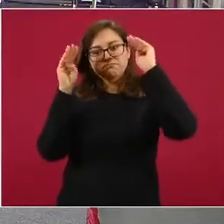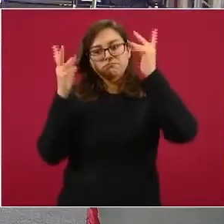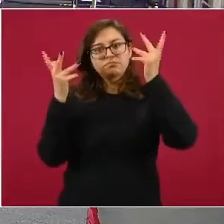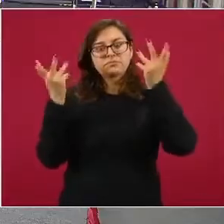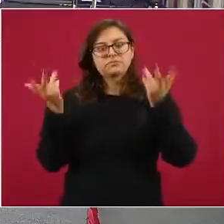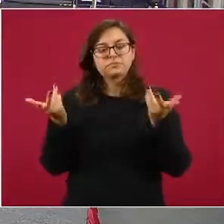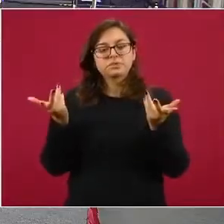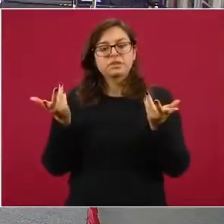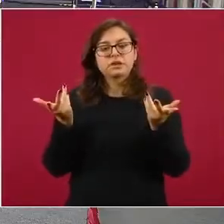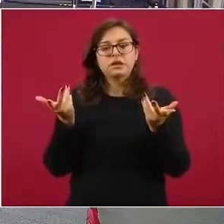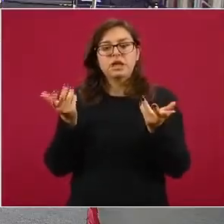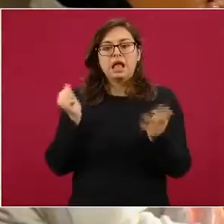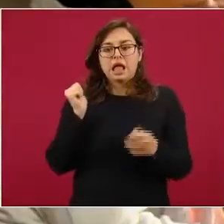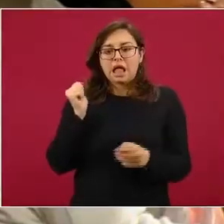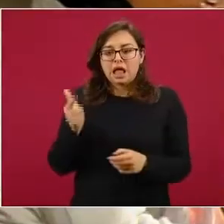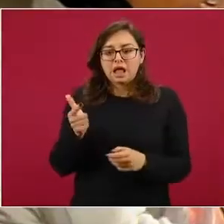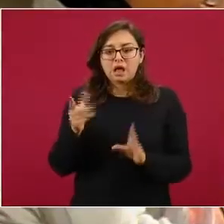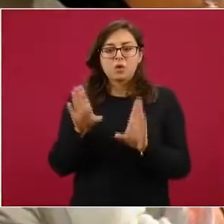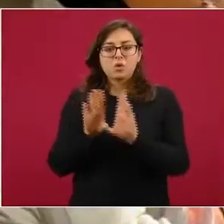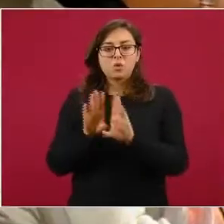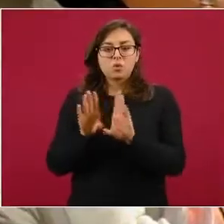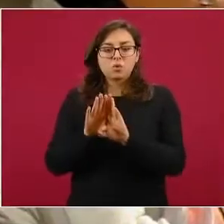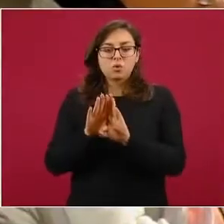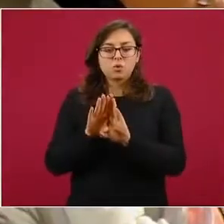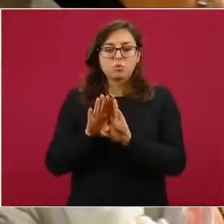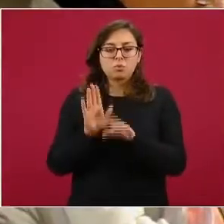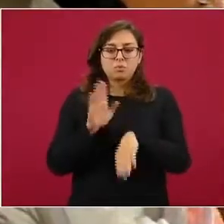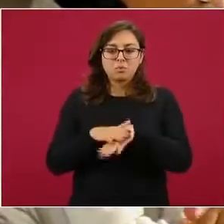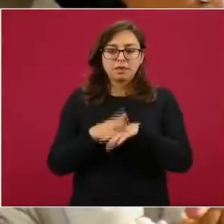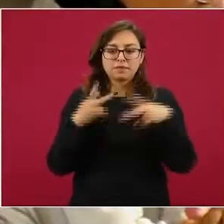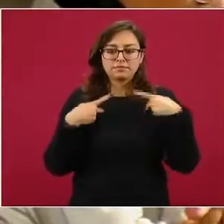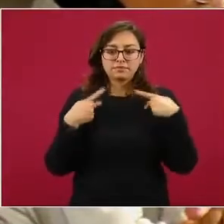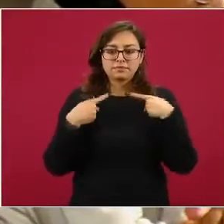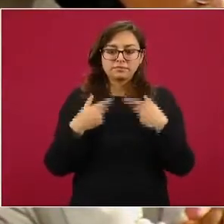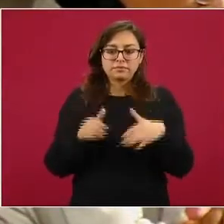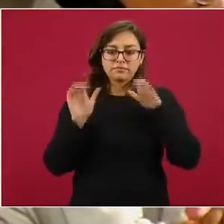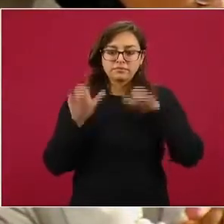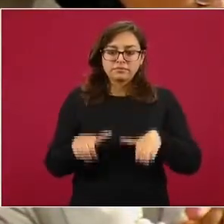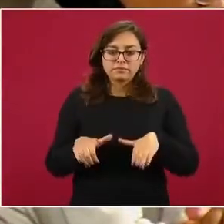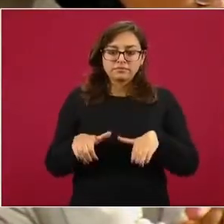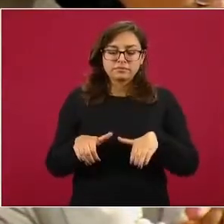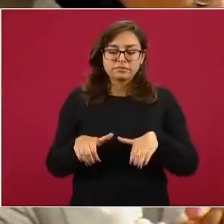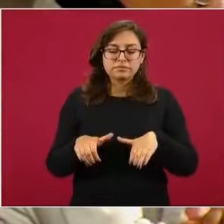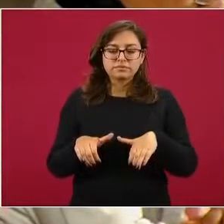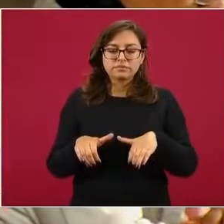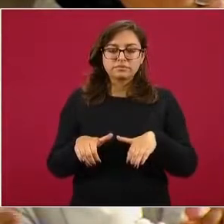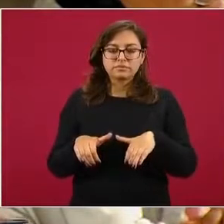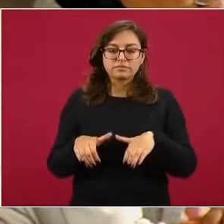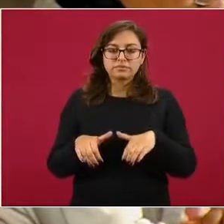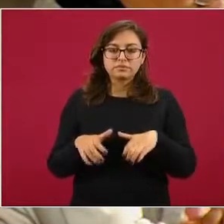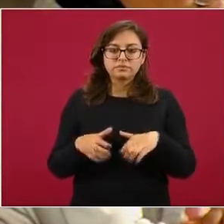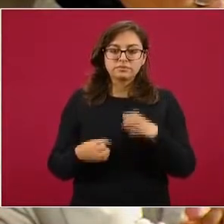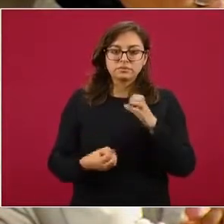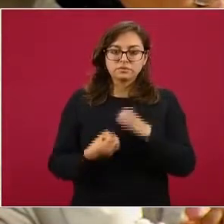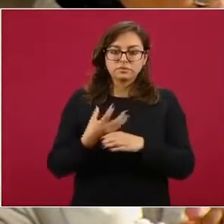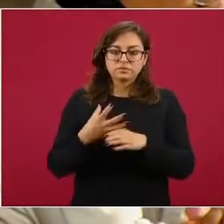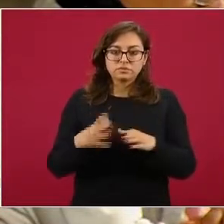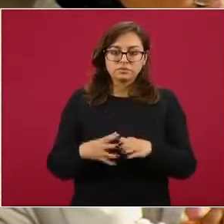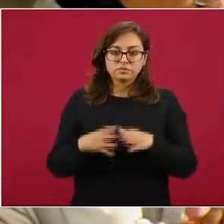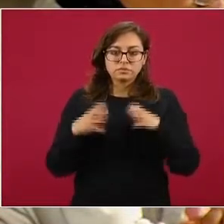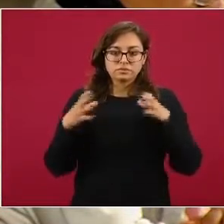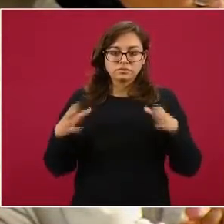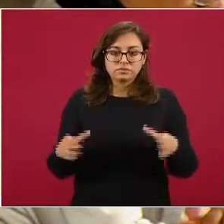captar o emplear a este nuevo aumento de los